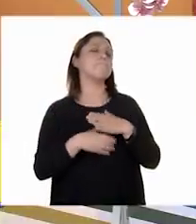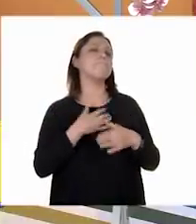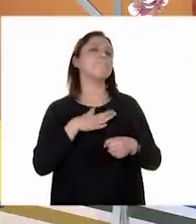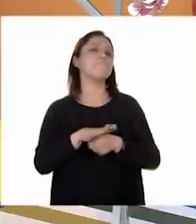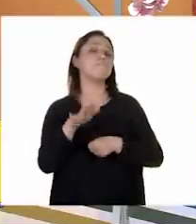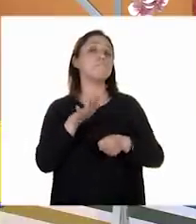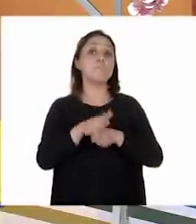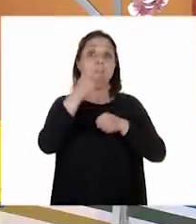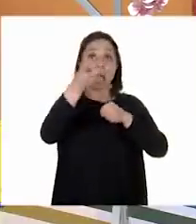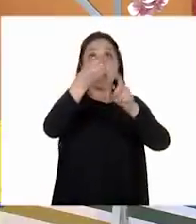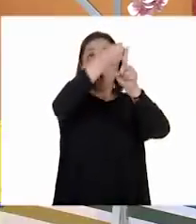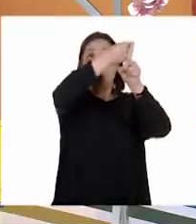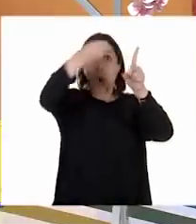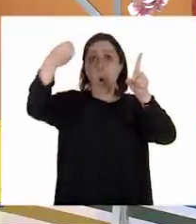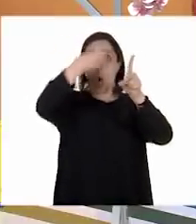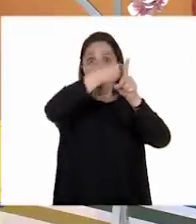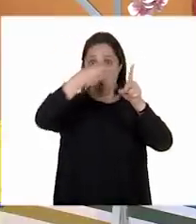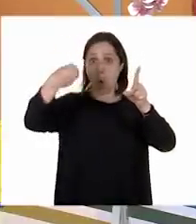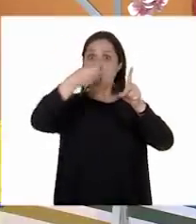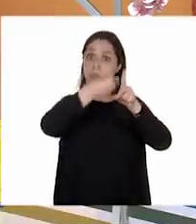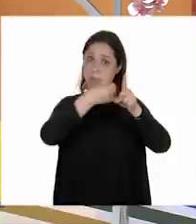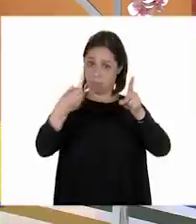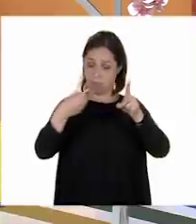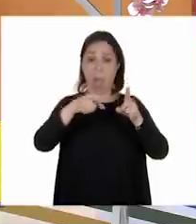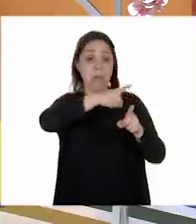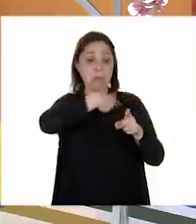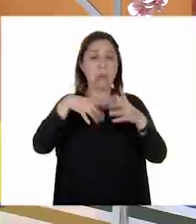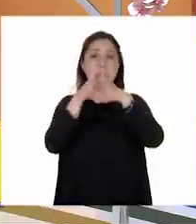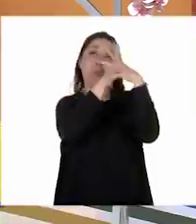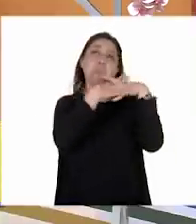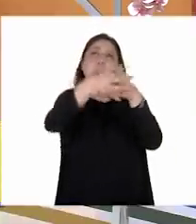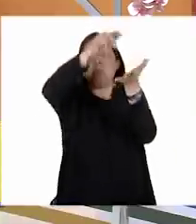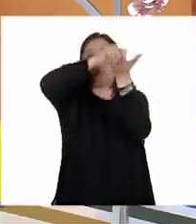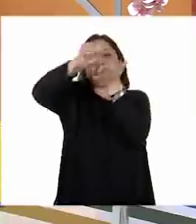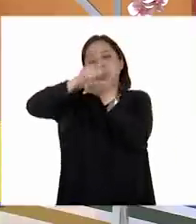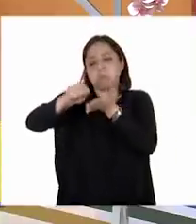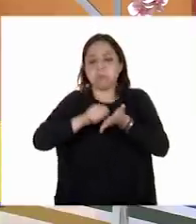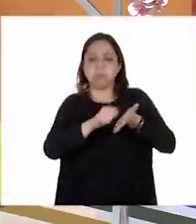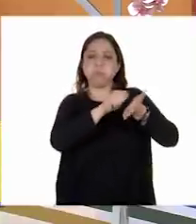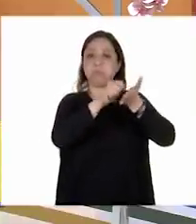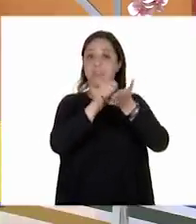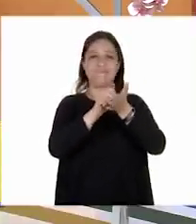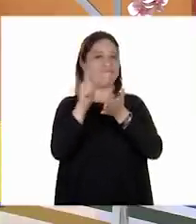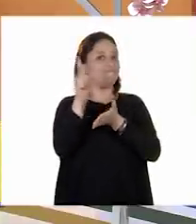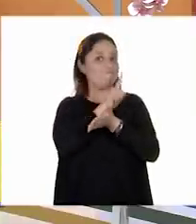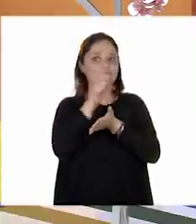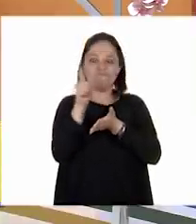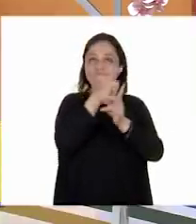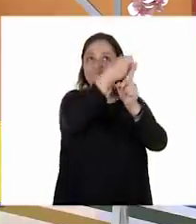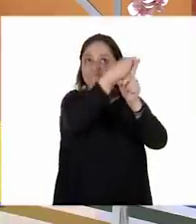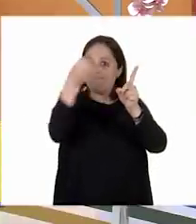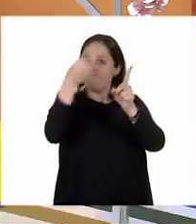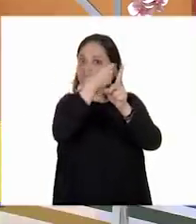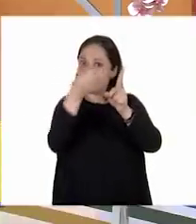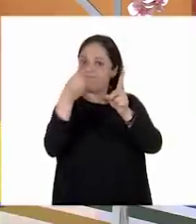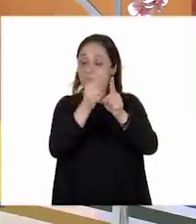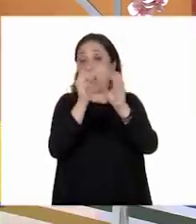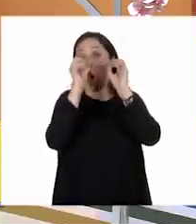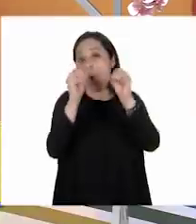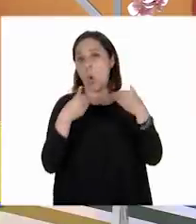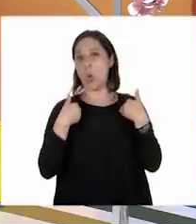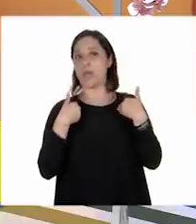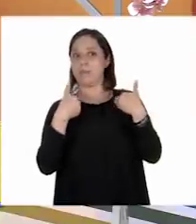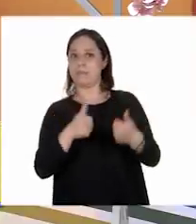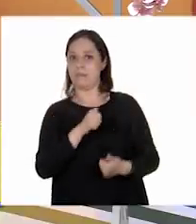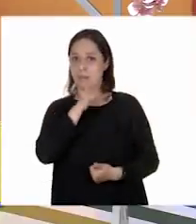ordenada, niñas y niños. No la podemos poner revuelta porque si no, no nos van a entender. Recuerden que la ficha informativa